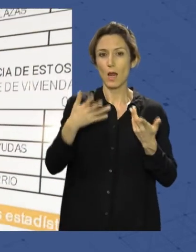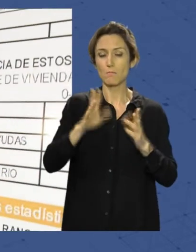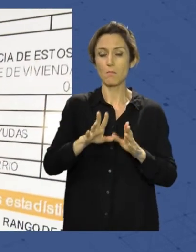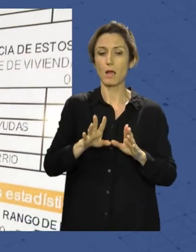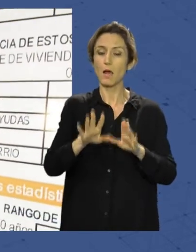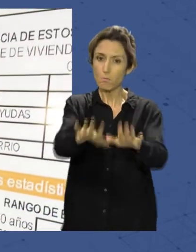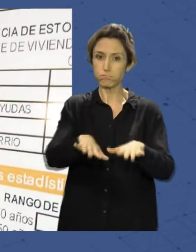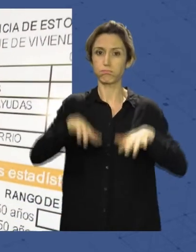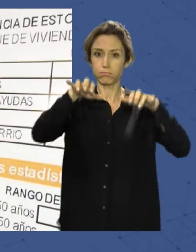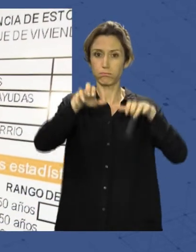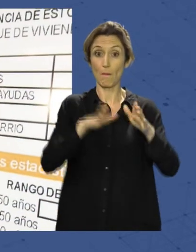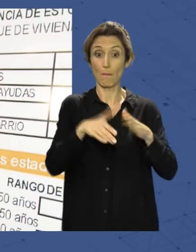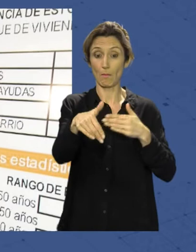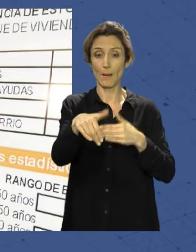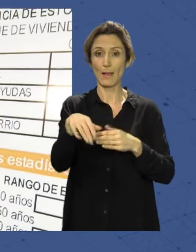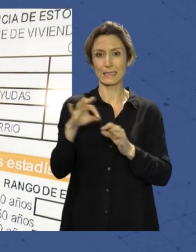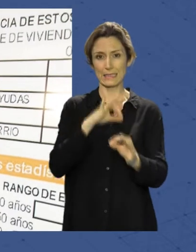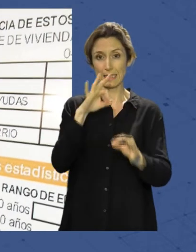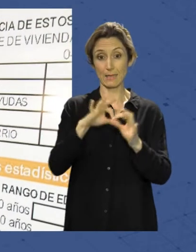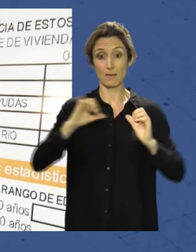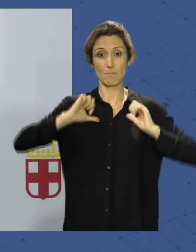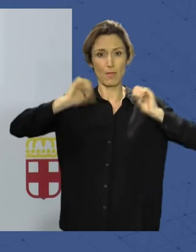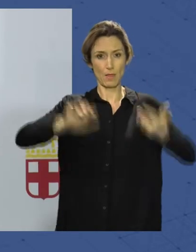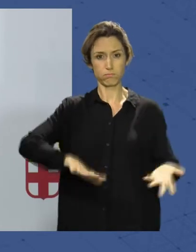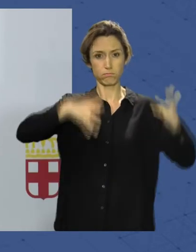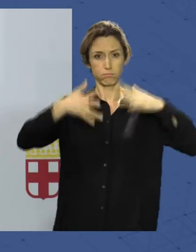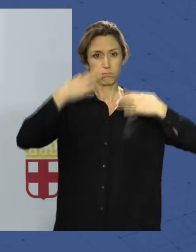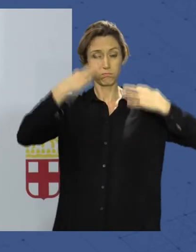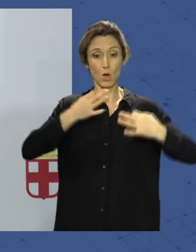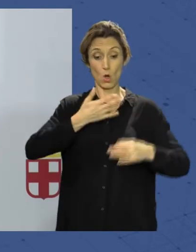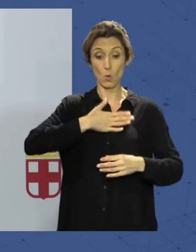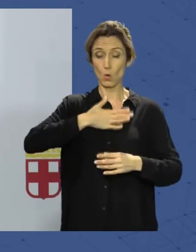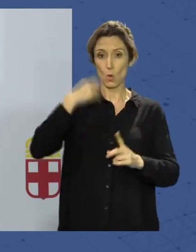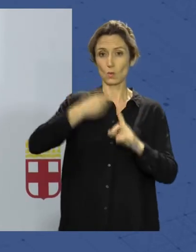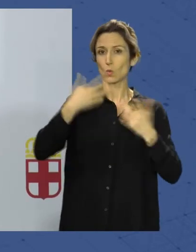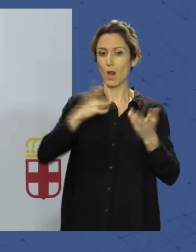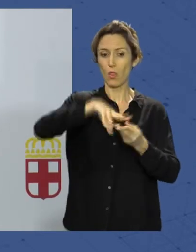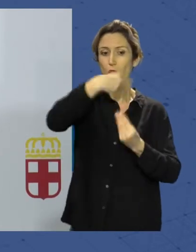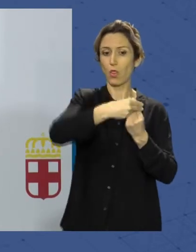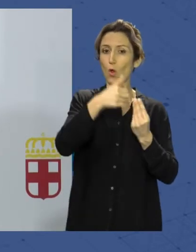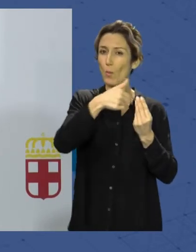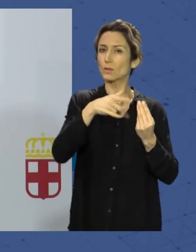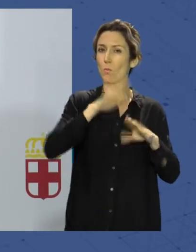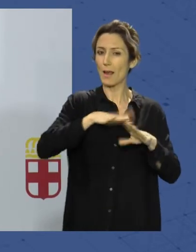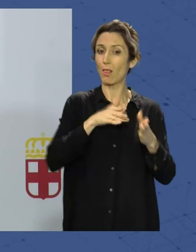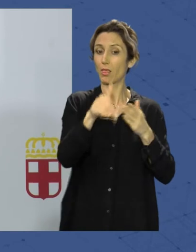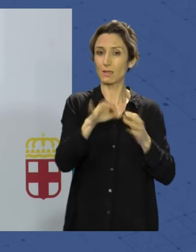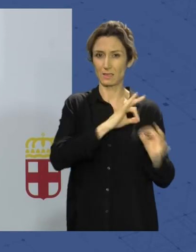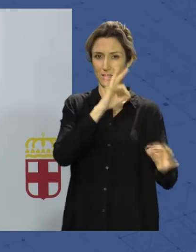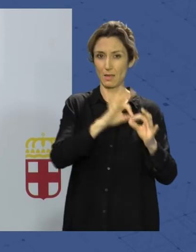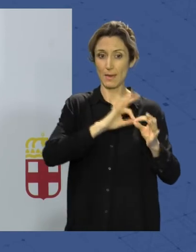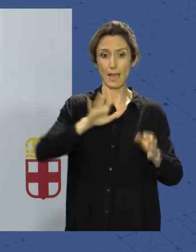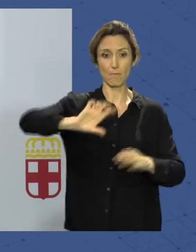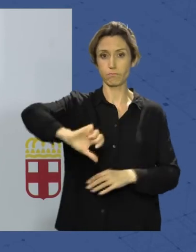inicial en el mes de septiembre. Nuestras previsiones es poder tener un documento para el mes de septiembre, someterlo a